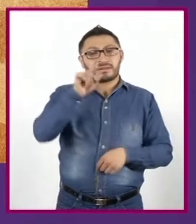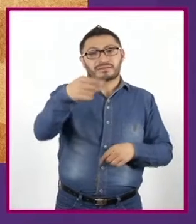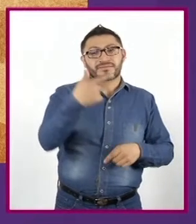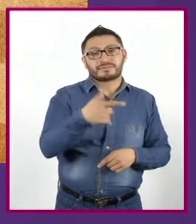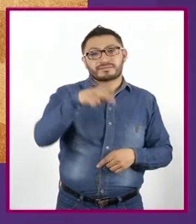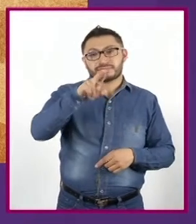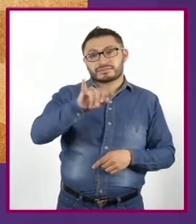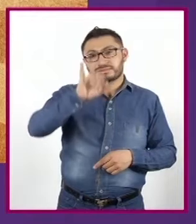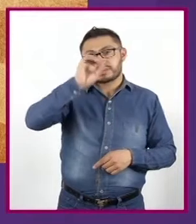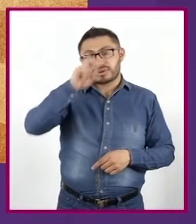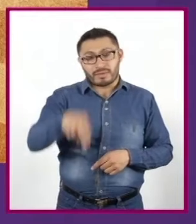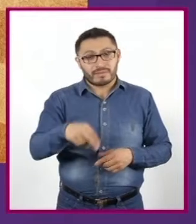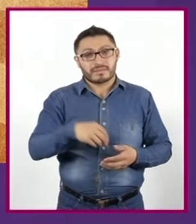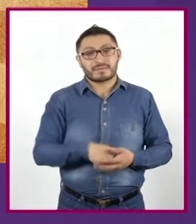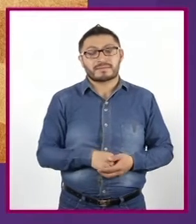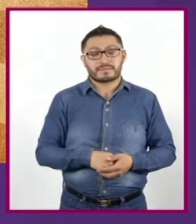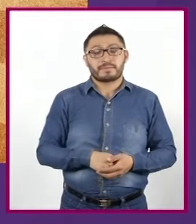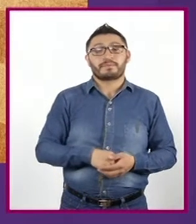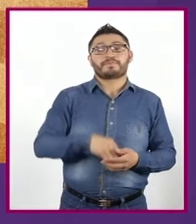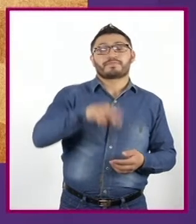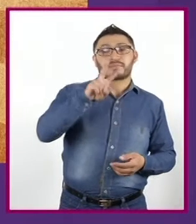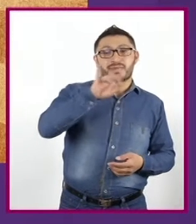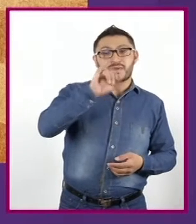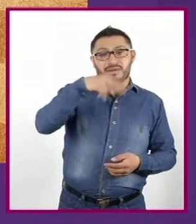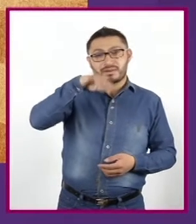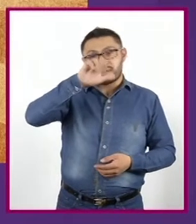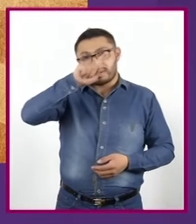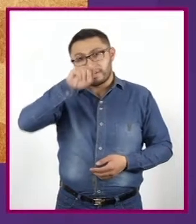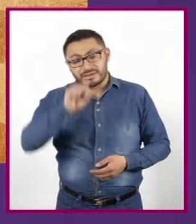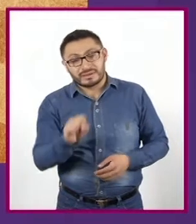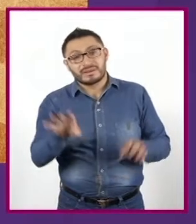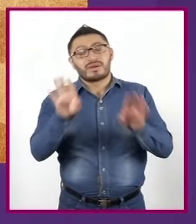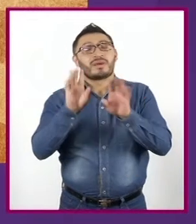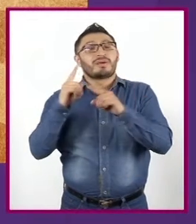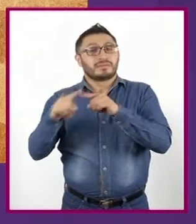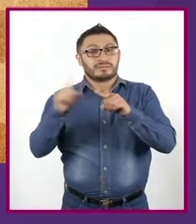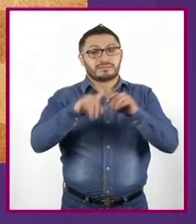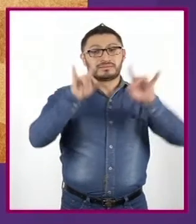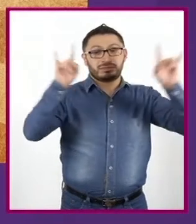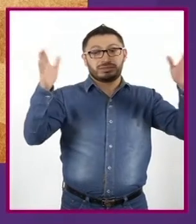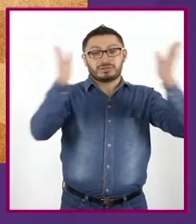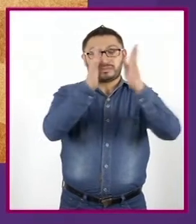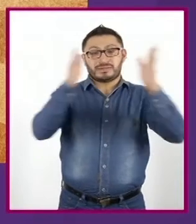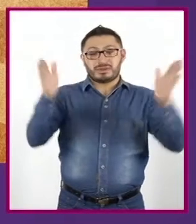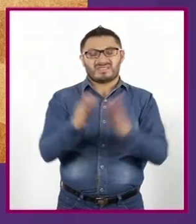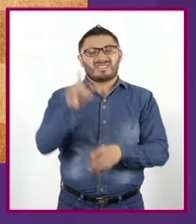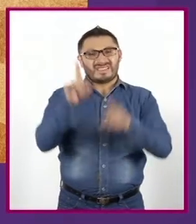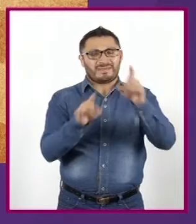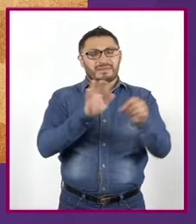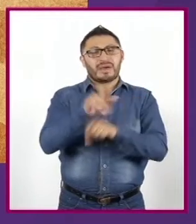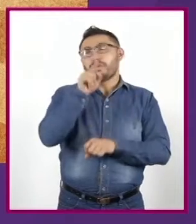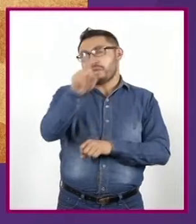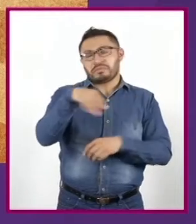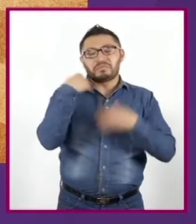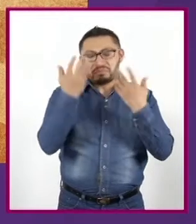referencia Las viñetas pueden ser de diferentes tamaños Según sus necesidades